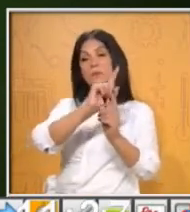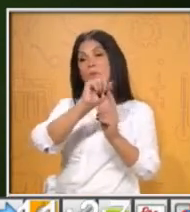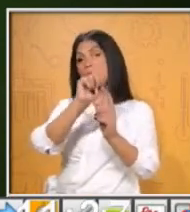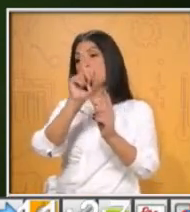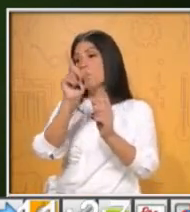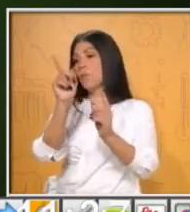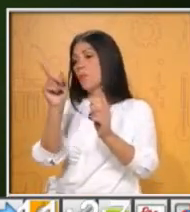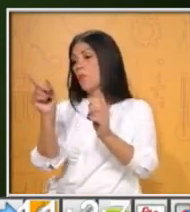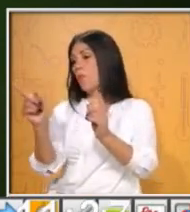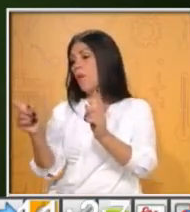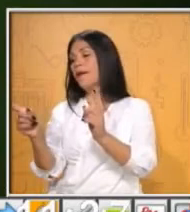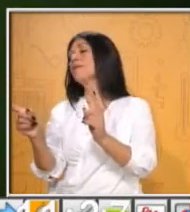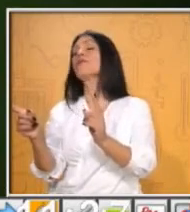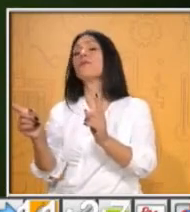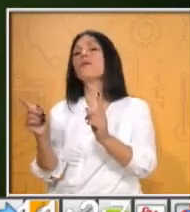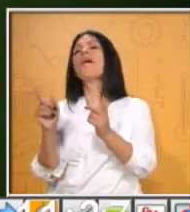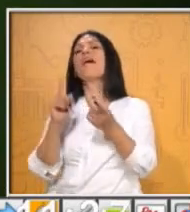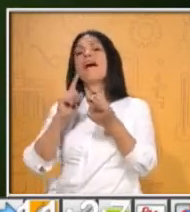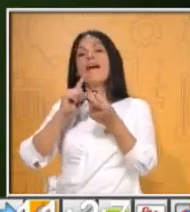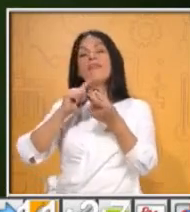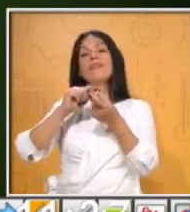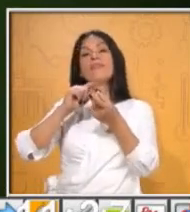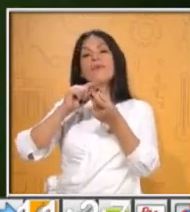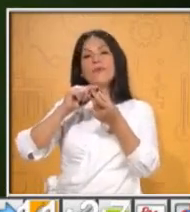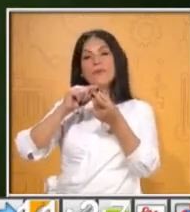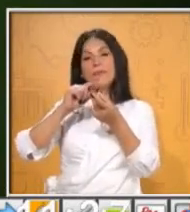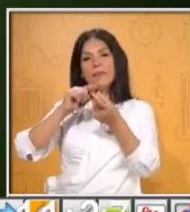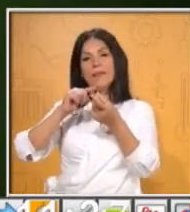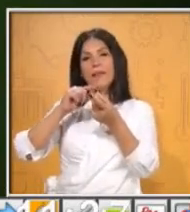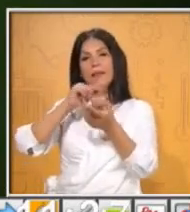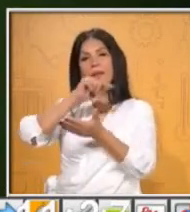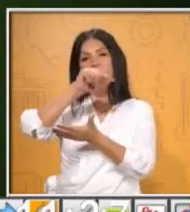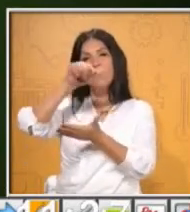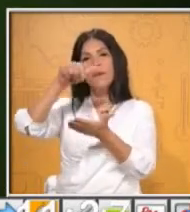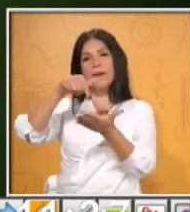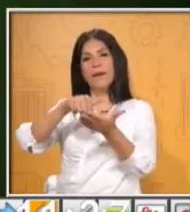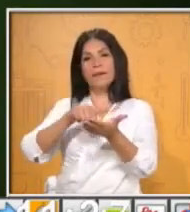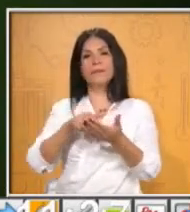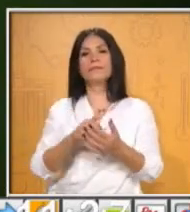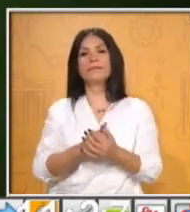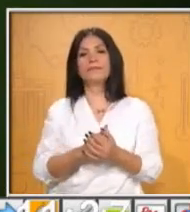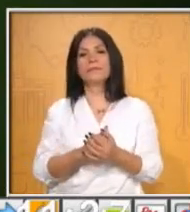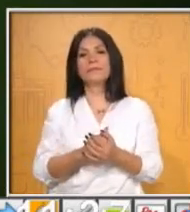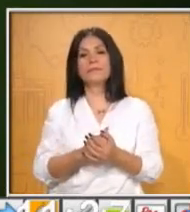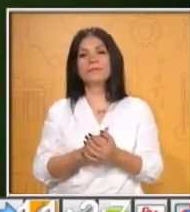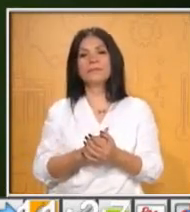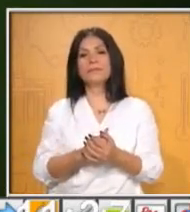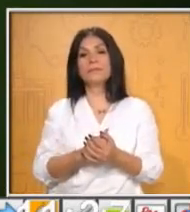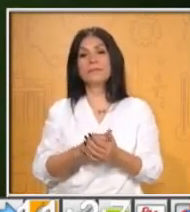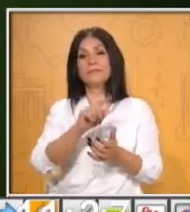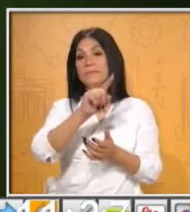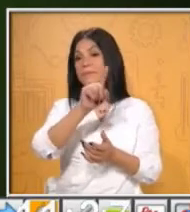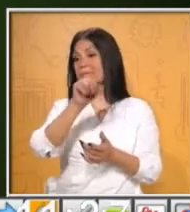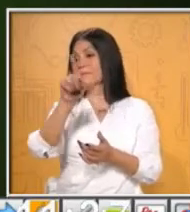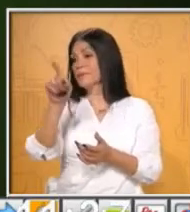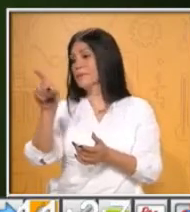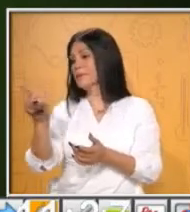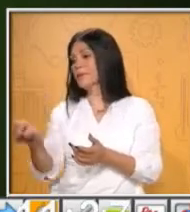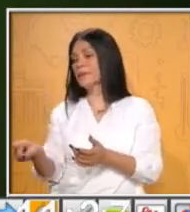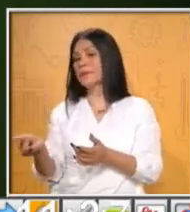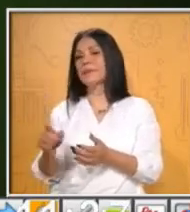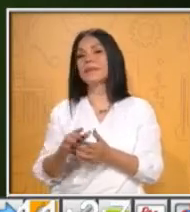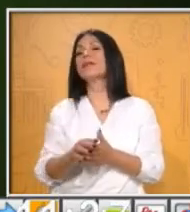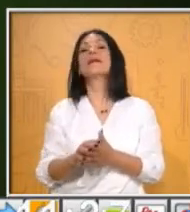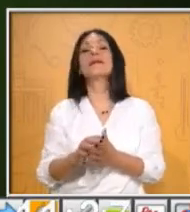giro de un cuarto. De estar de Nayarit llega a... A Tahuila. No, estaba en